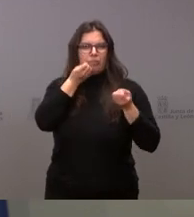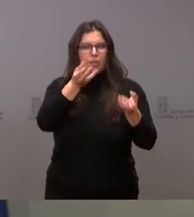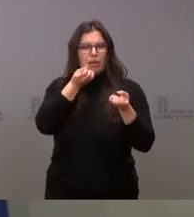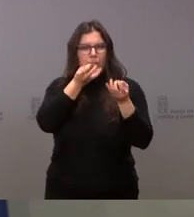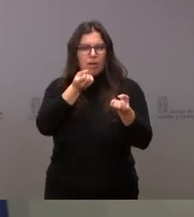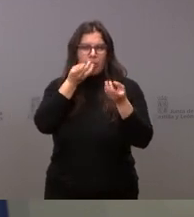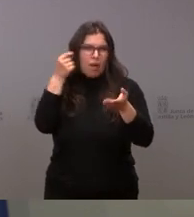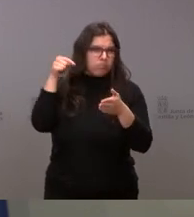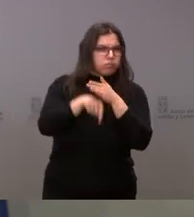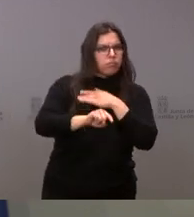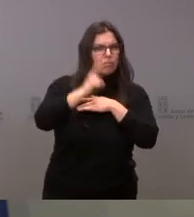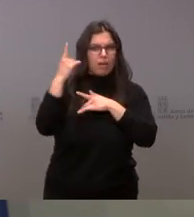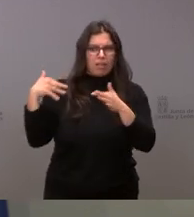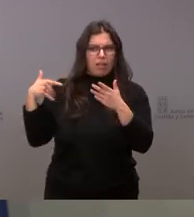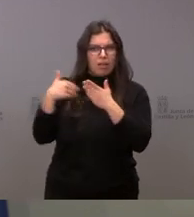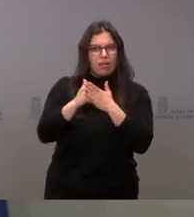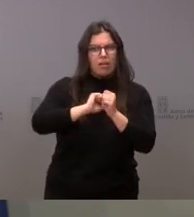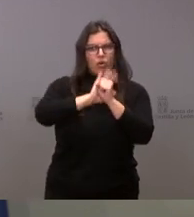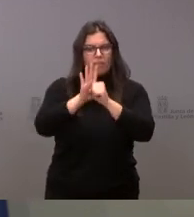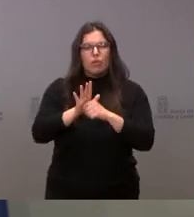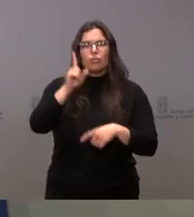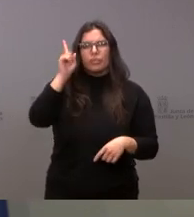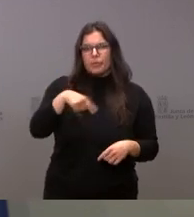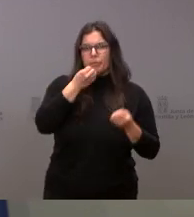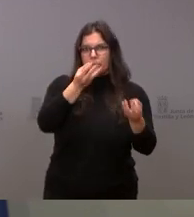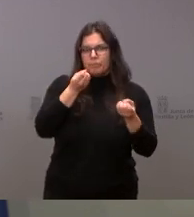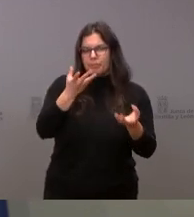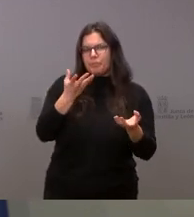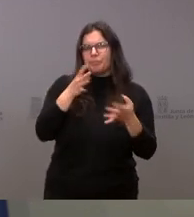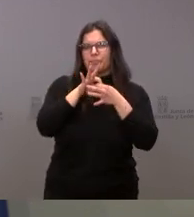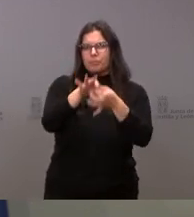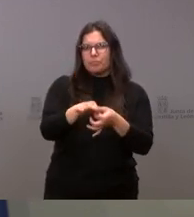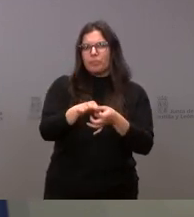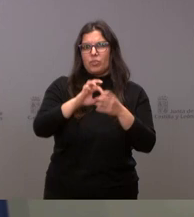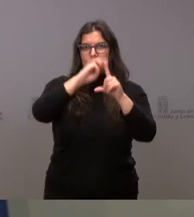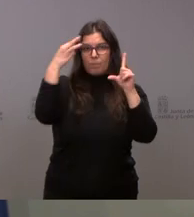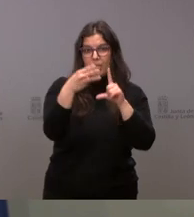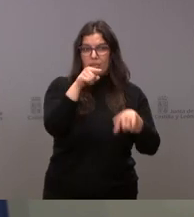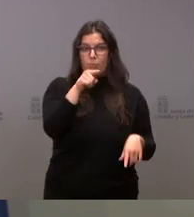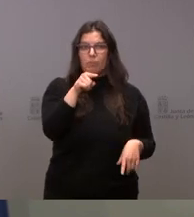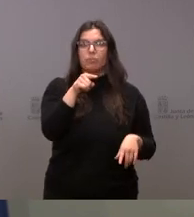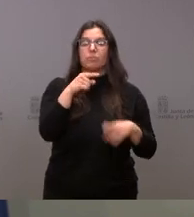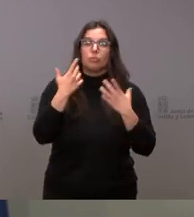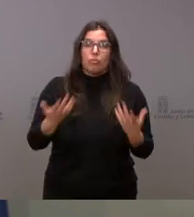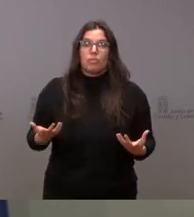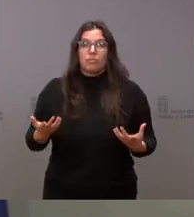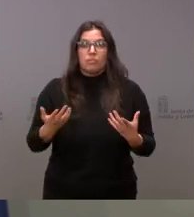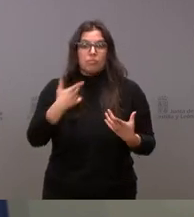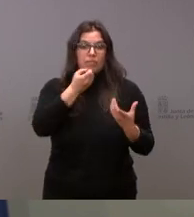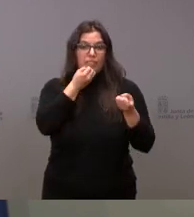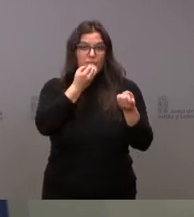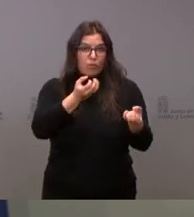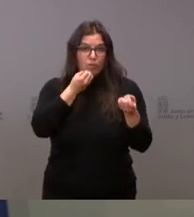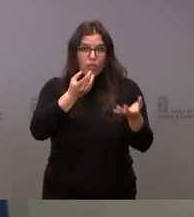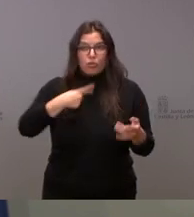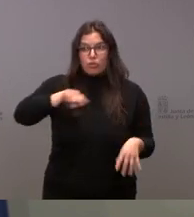información ha dado durante la pandemia y que más información ha dado vinculado a esa página web. Y, por tanto, es una información que